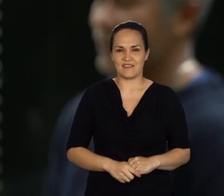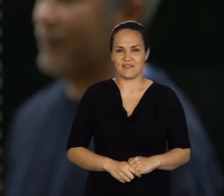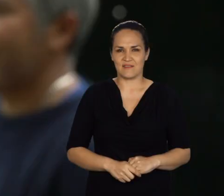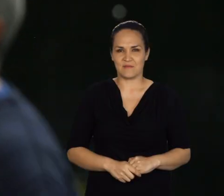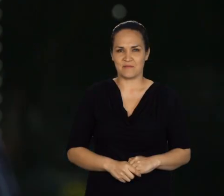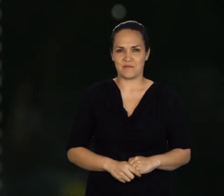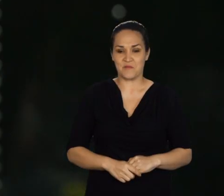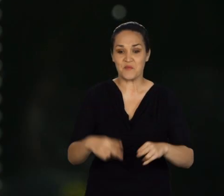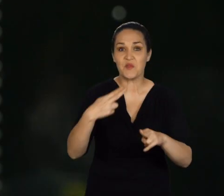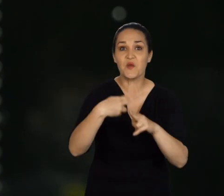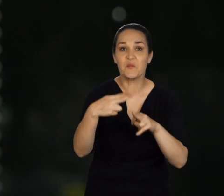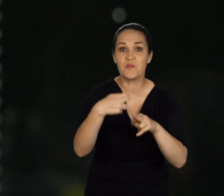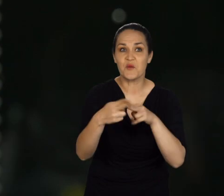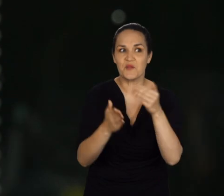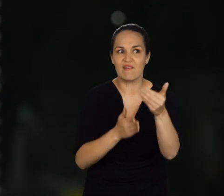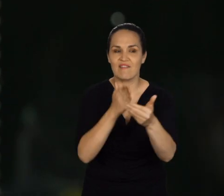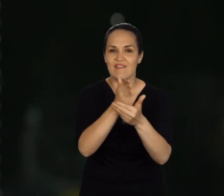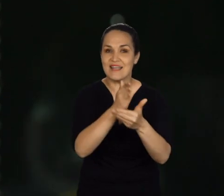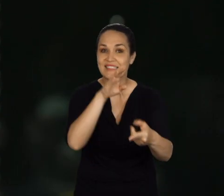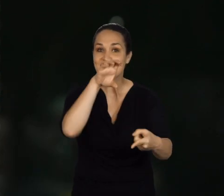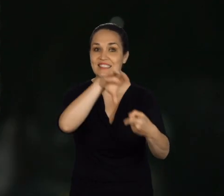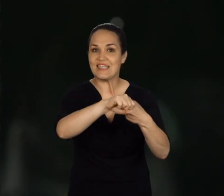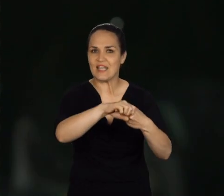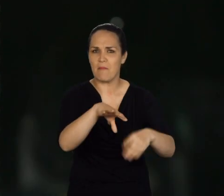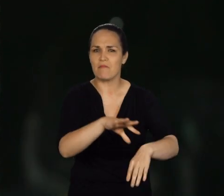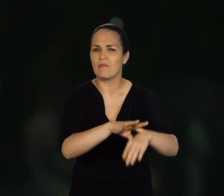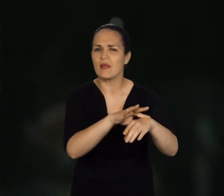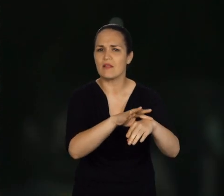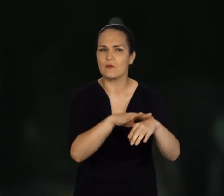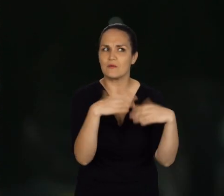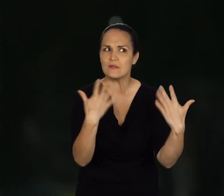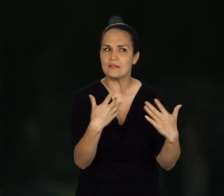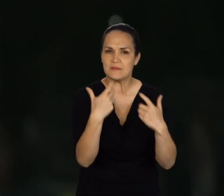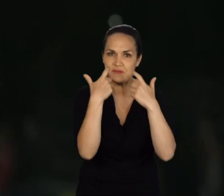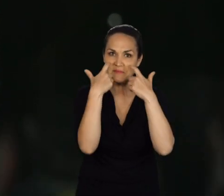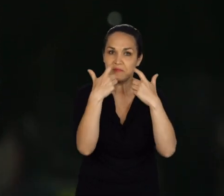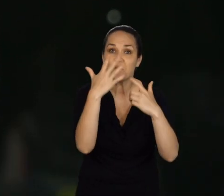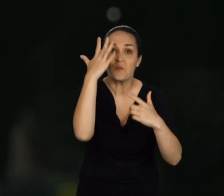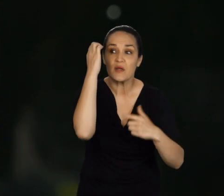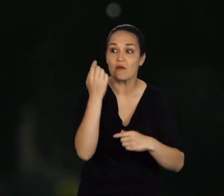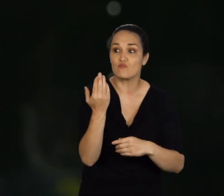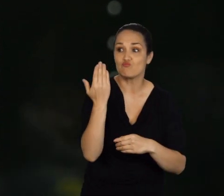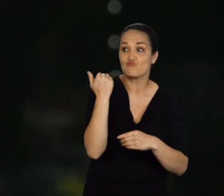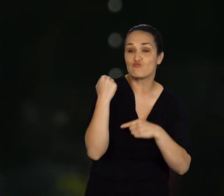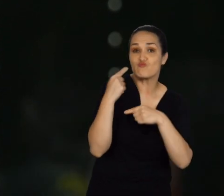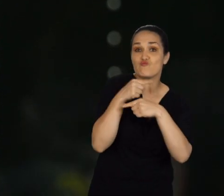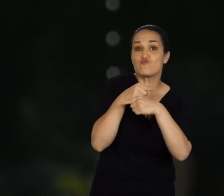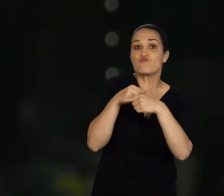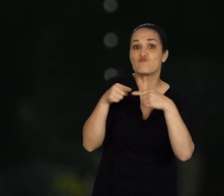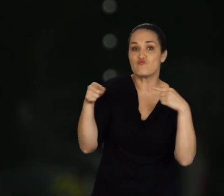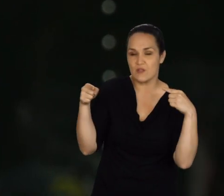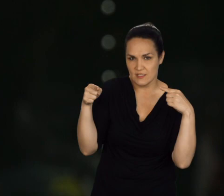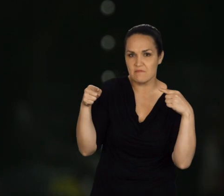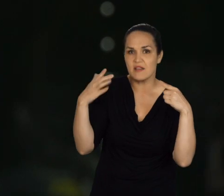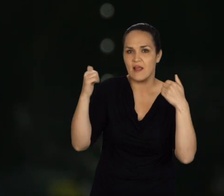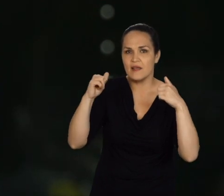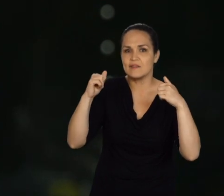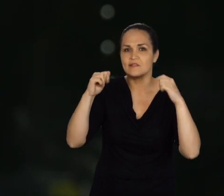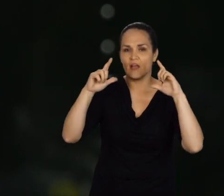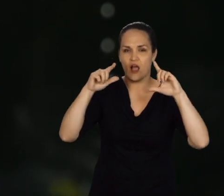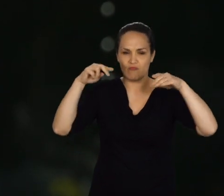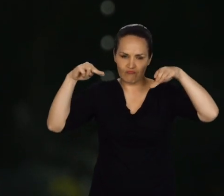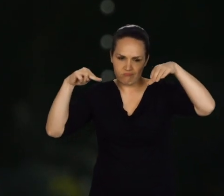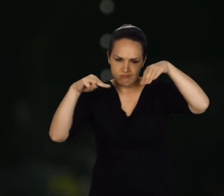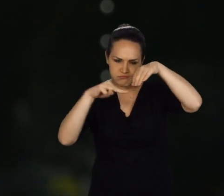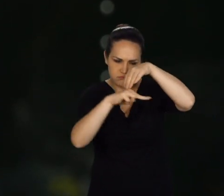En próximos días vamos a tener una cita muy importante para nosotros, ya que la semana anterior nos hicieron un TAC,